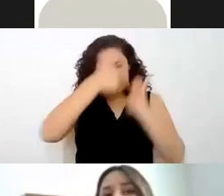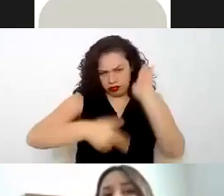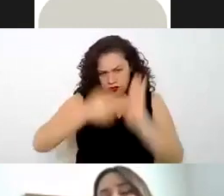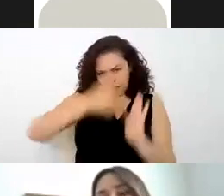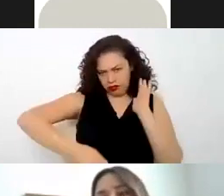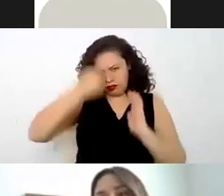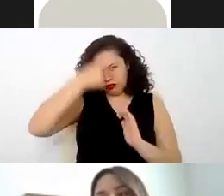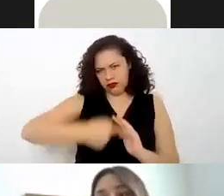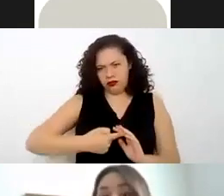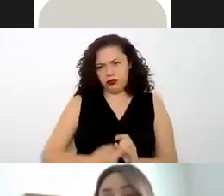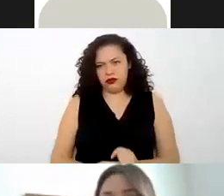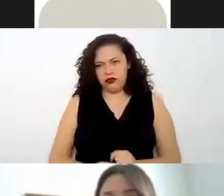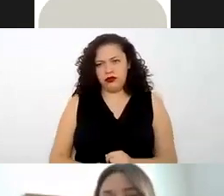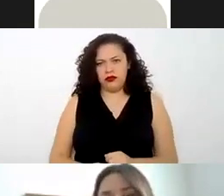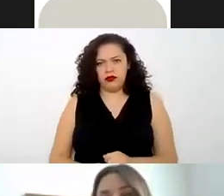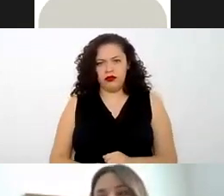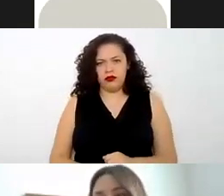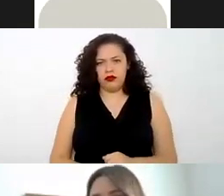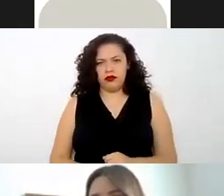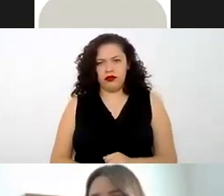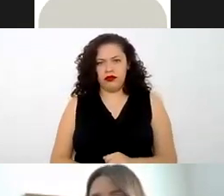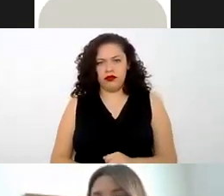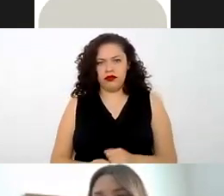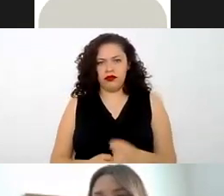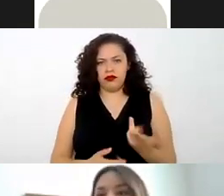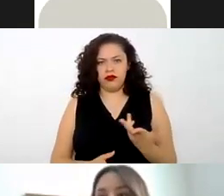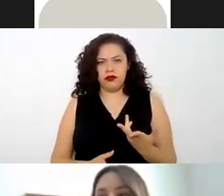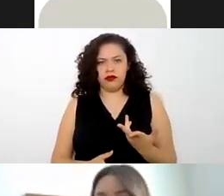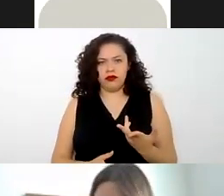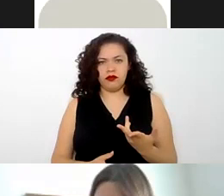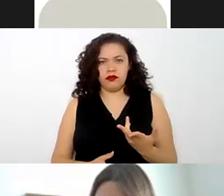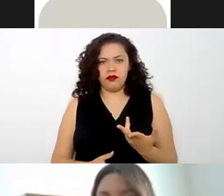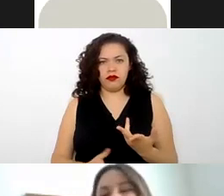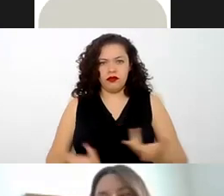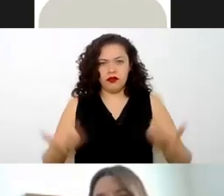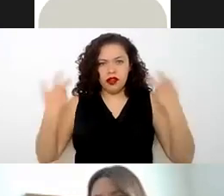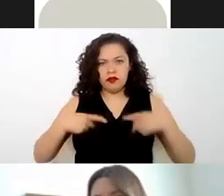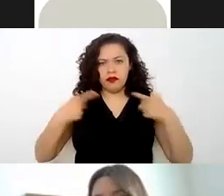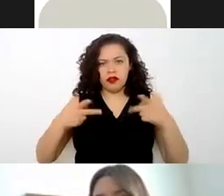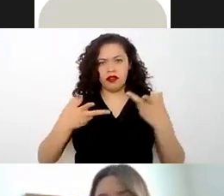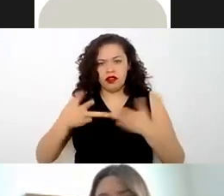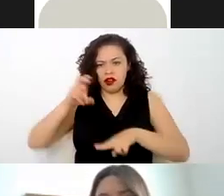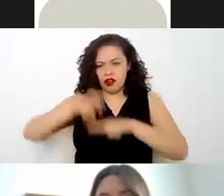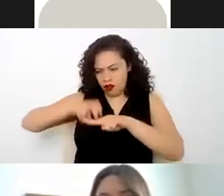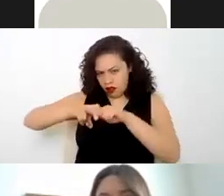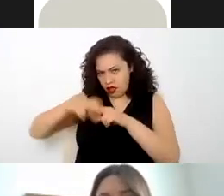suficientes asientos que estos asientos sean actualmente ergonómicos